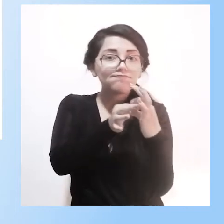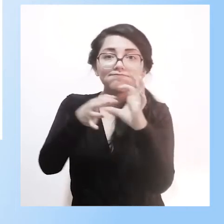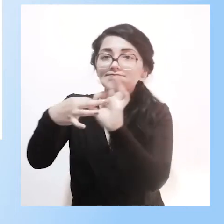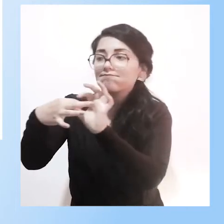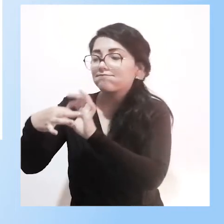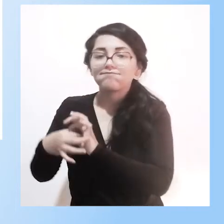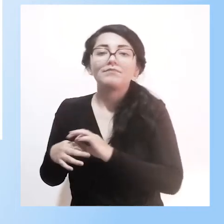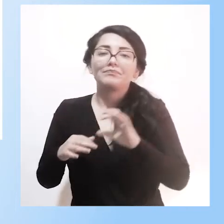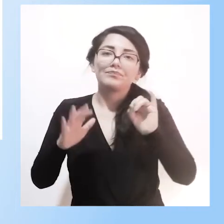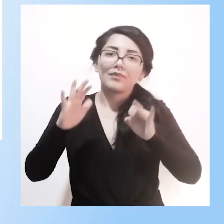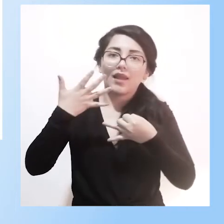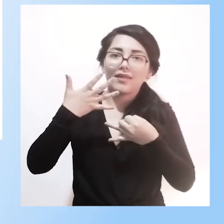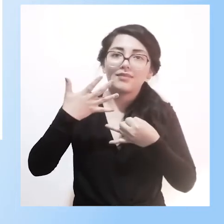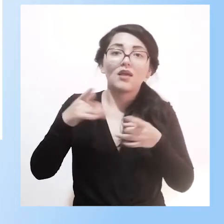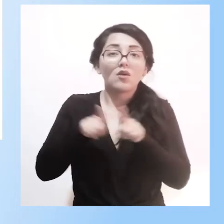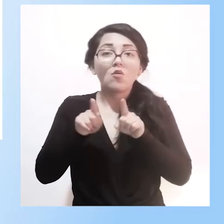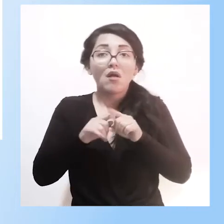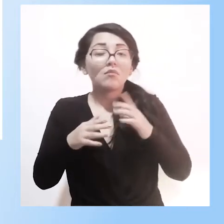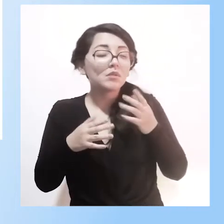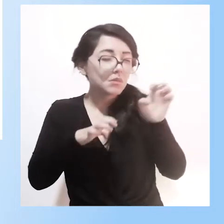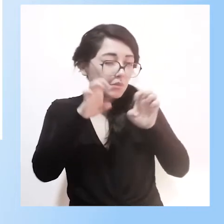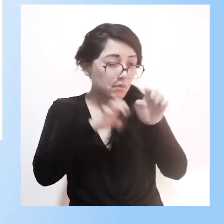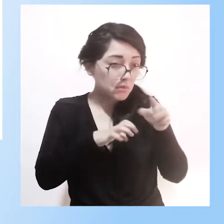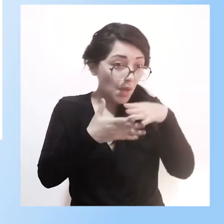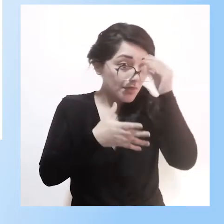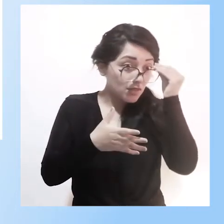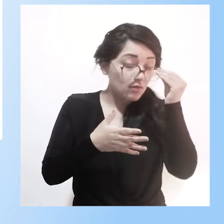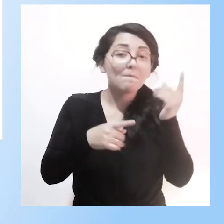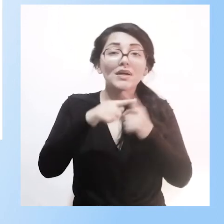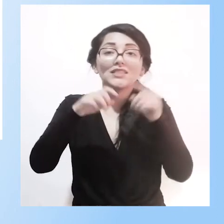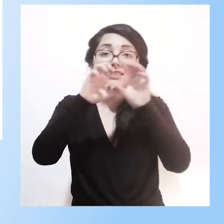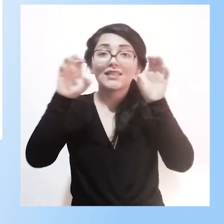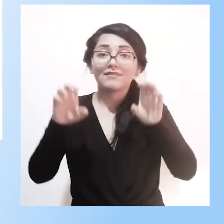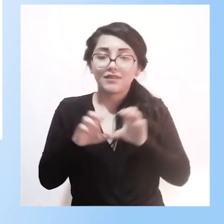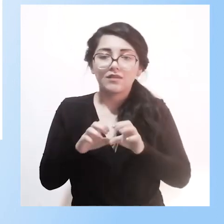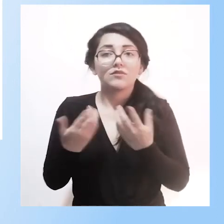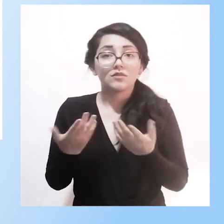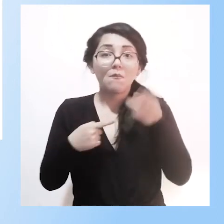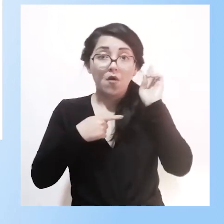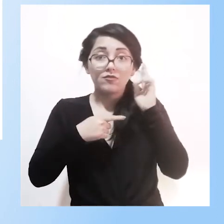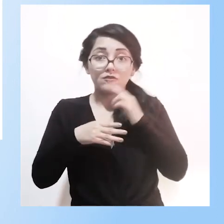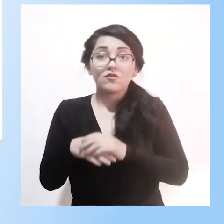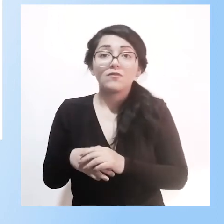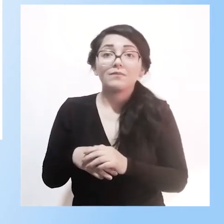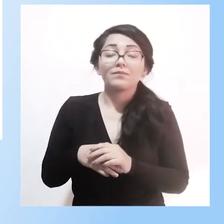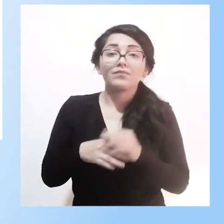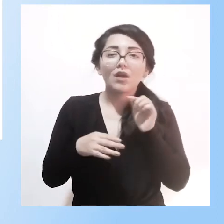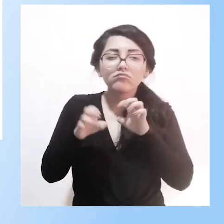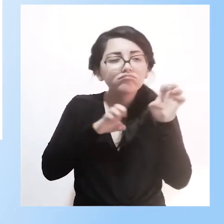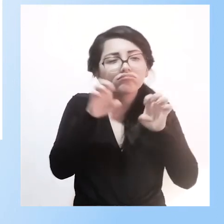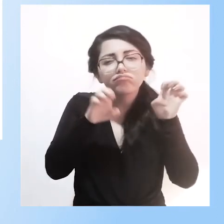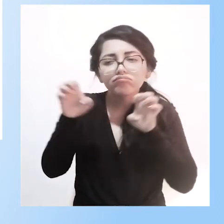7. Evaluación de aprendizajes y certificación. El docente del programa evalúa los aprendizajes de los